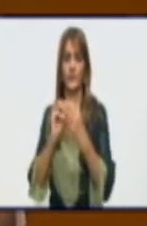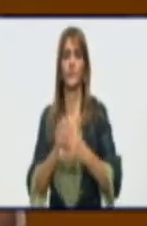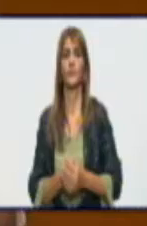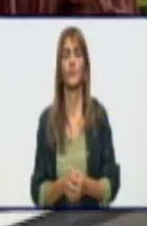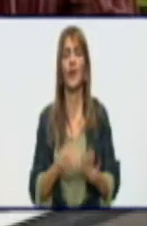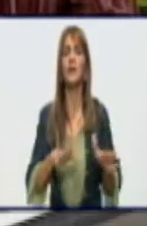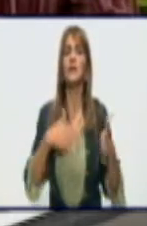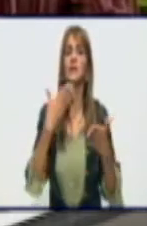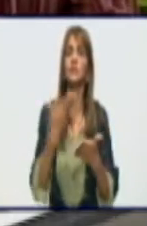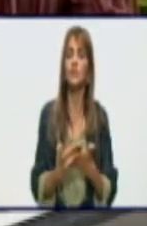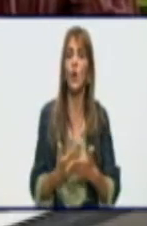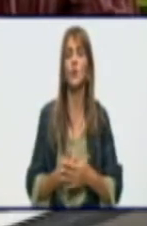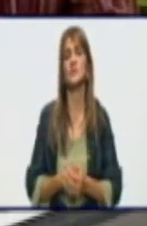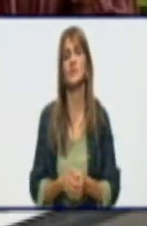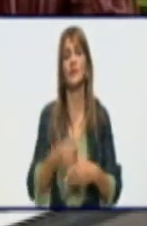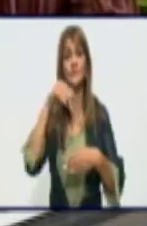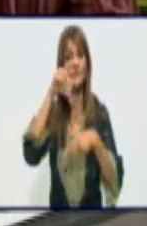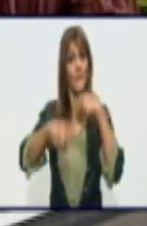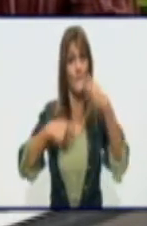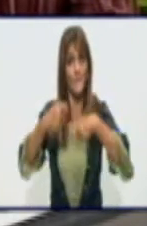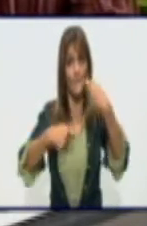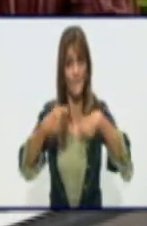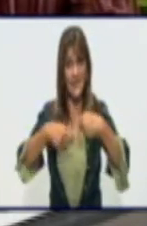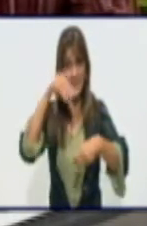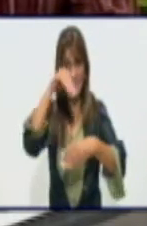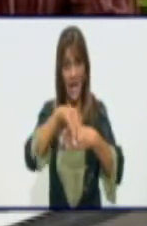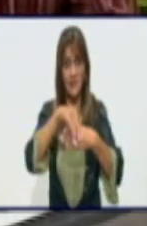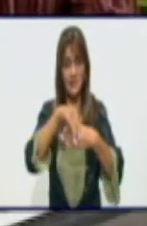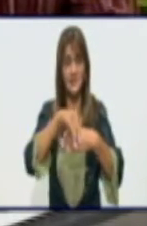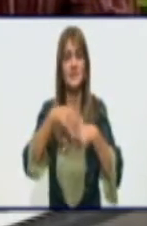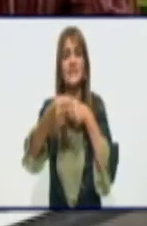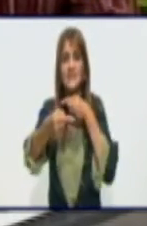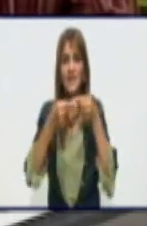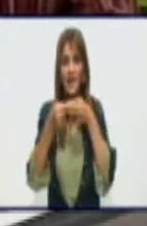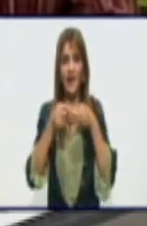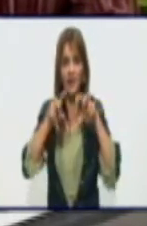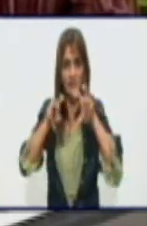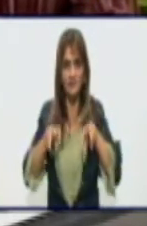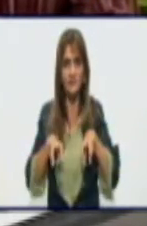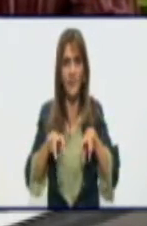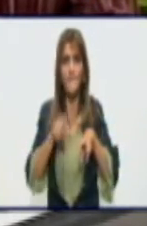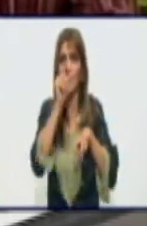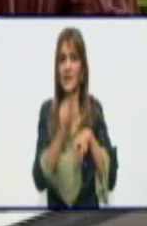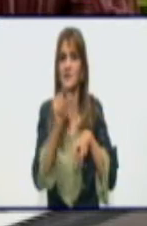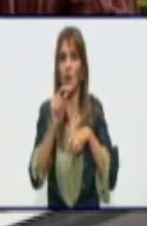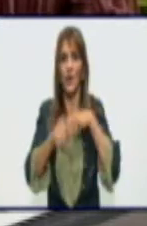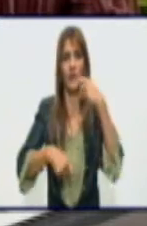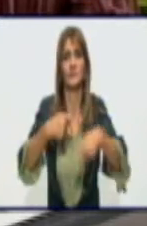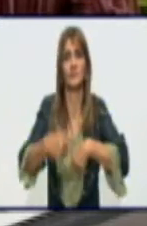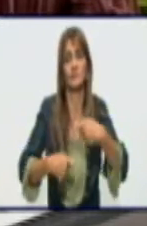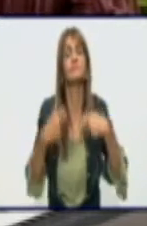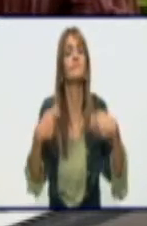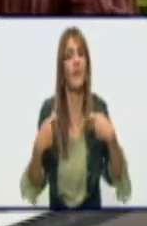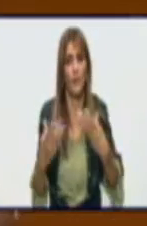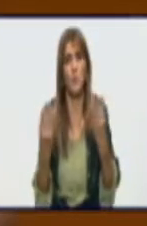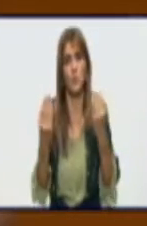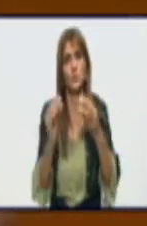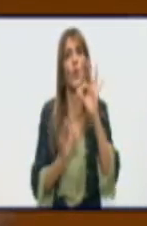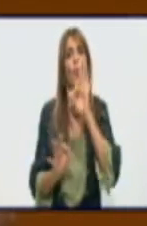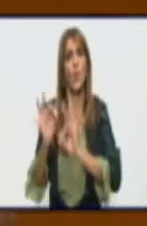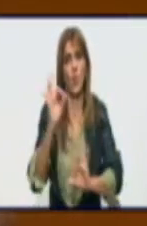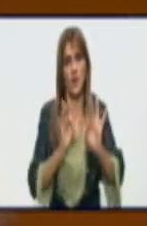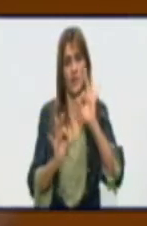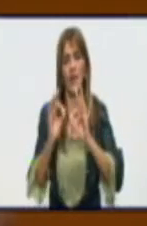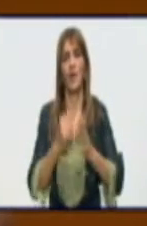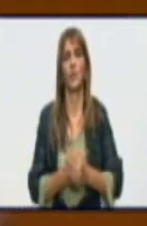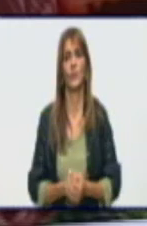relativamente cerca de la persona que van llevando, tienen que tener también mucho cuidado y tener en cuenta estos elementos que estamos planteando. exige